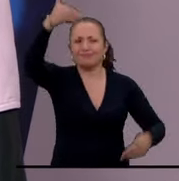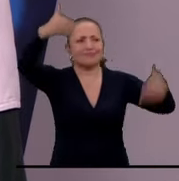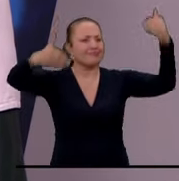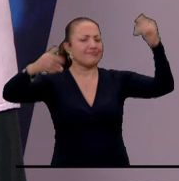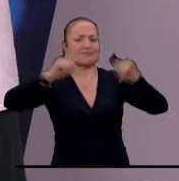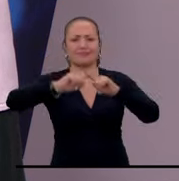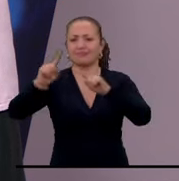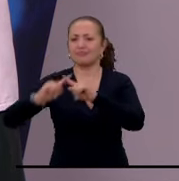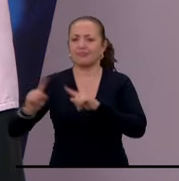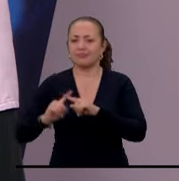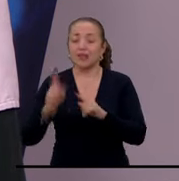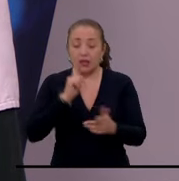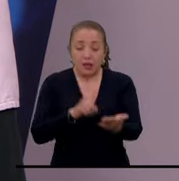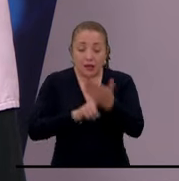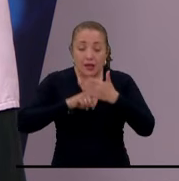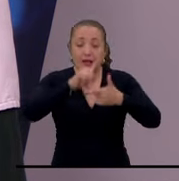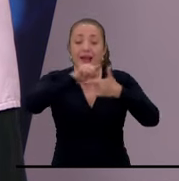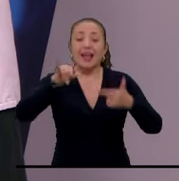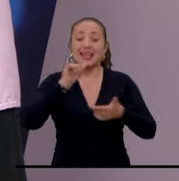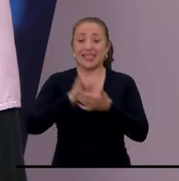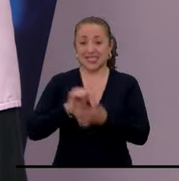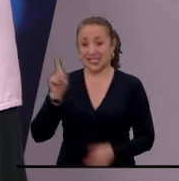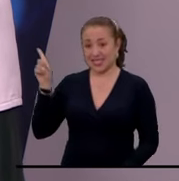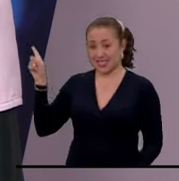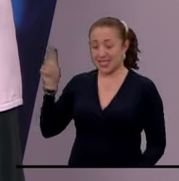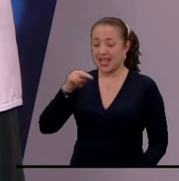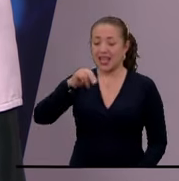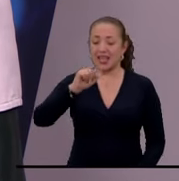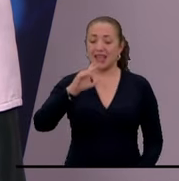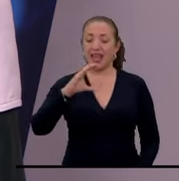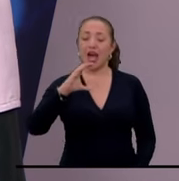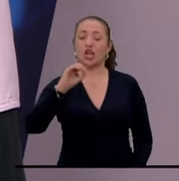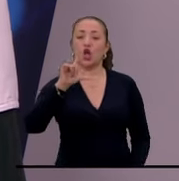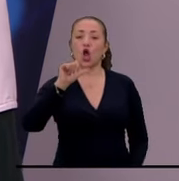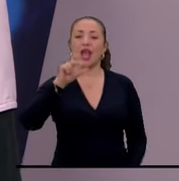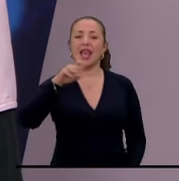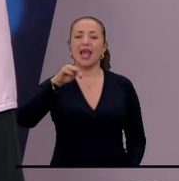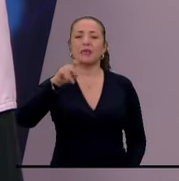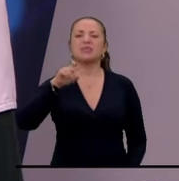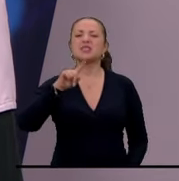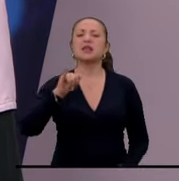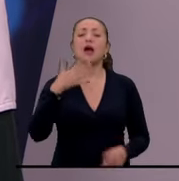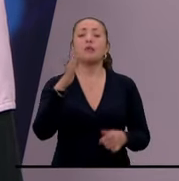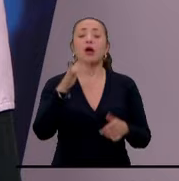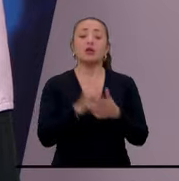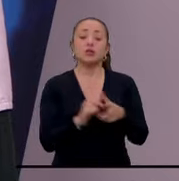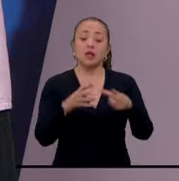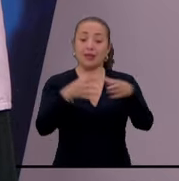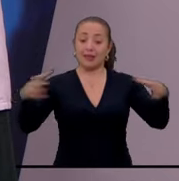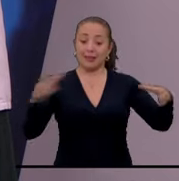estadísticas nos muestran que la narcolepsia puede presentarse en una de cada 3.000 personas.